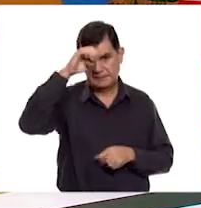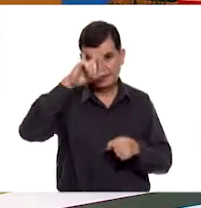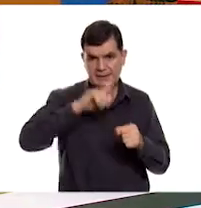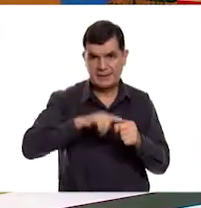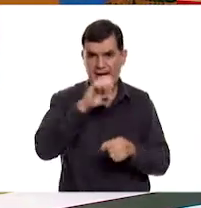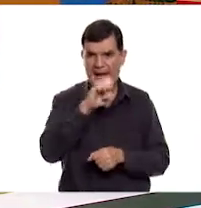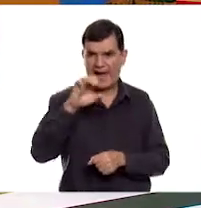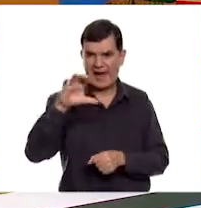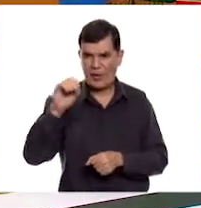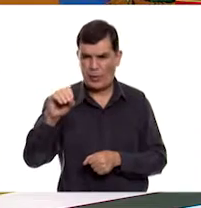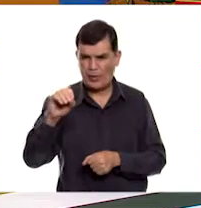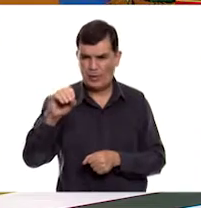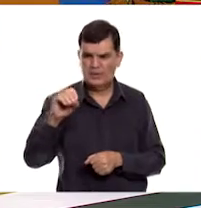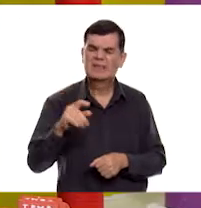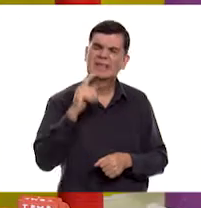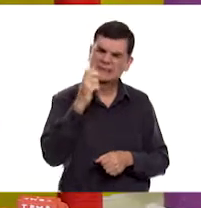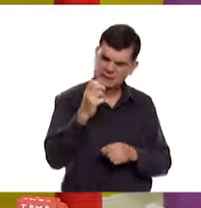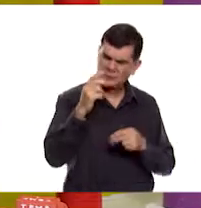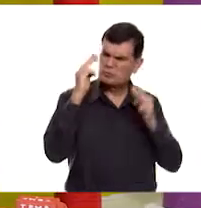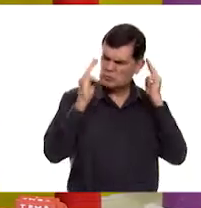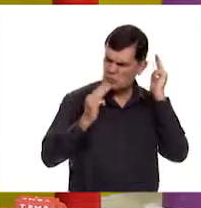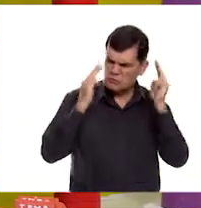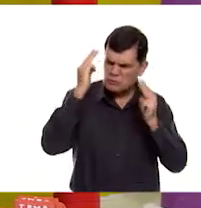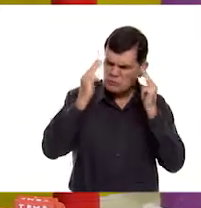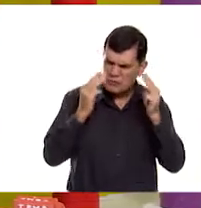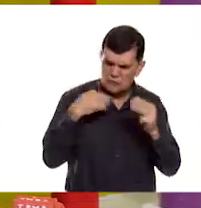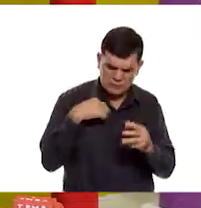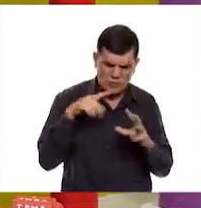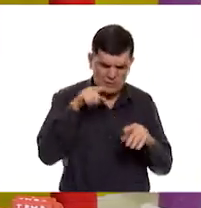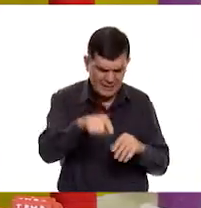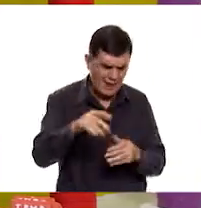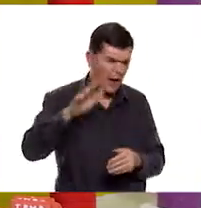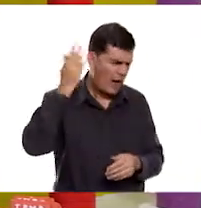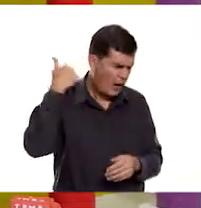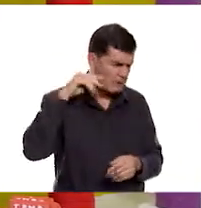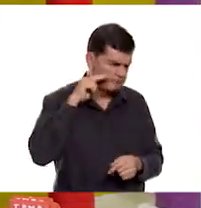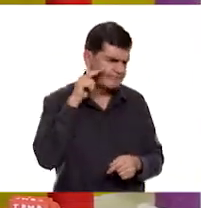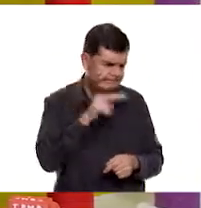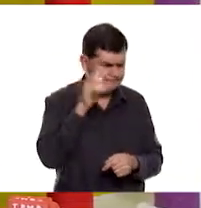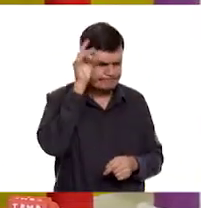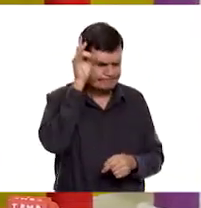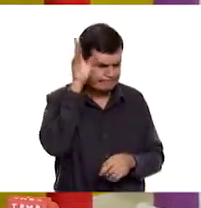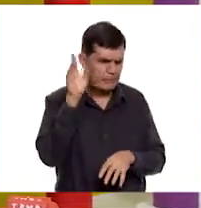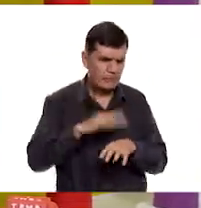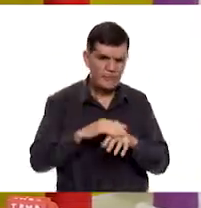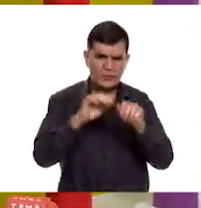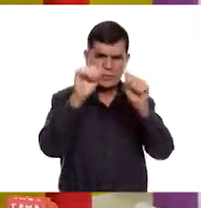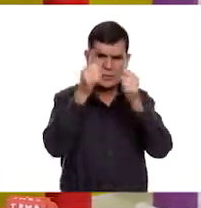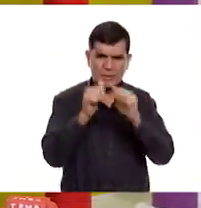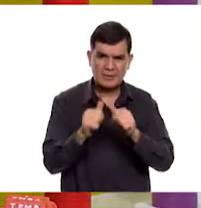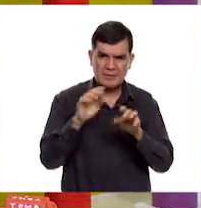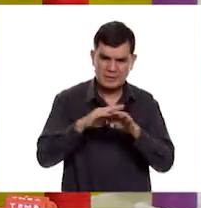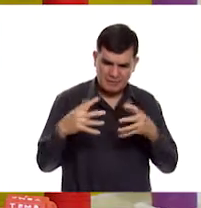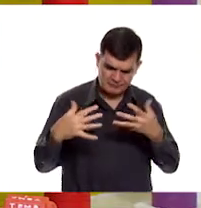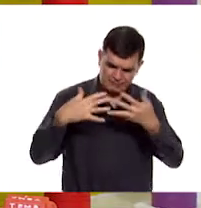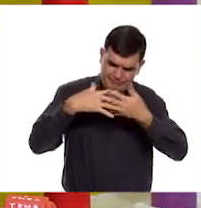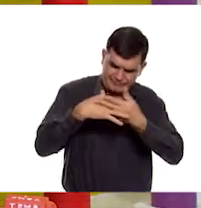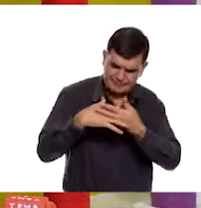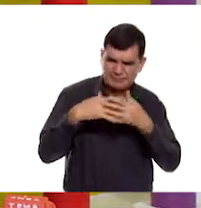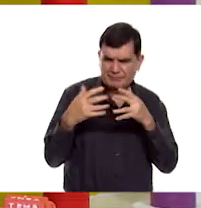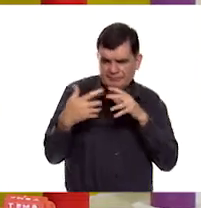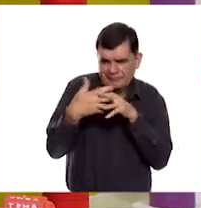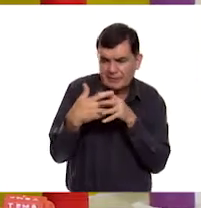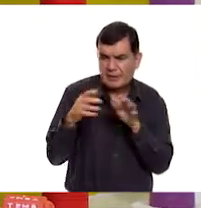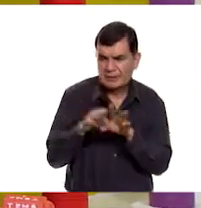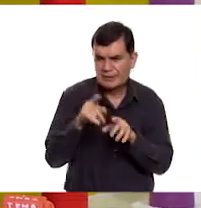Eco. ¿Ok? Ese museo lo revisamos justamente cuando vimos la escultura de ensamblaje, ya